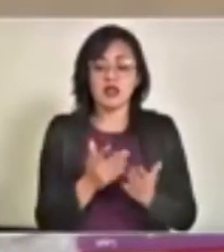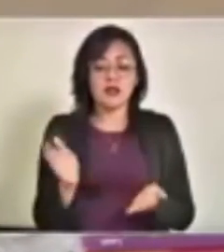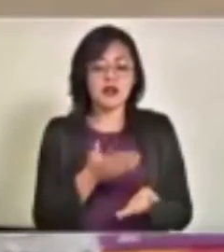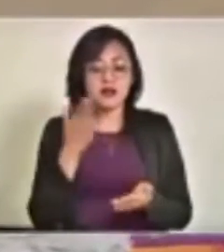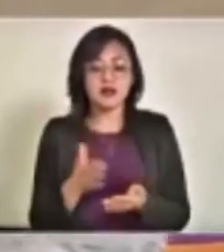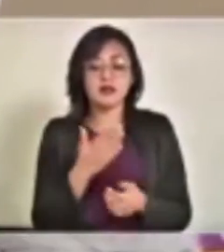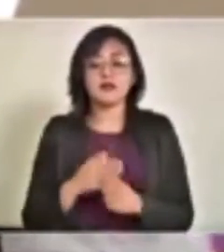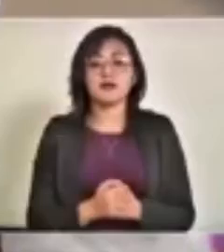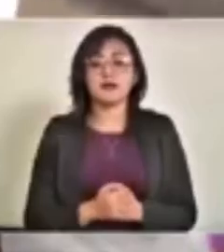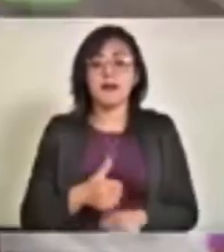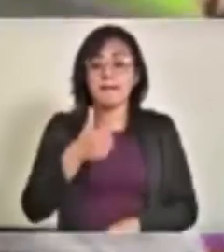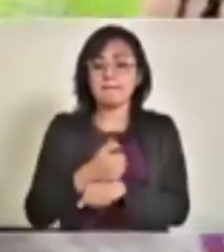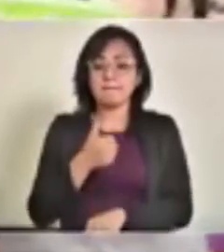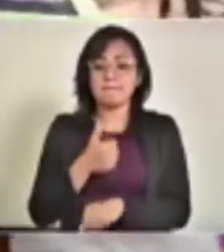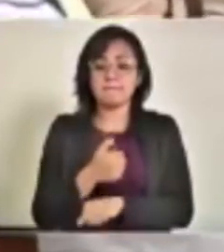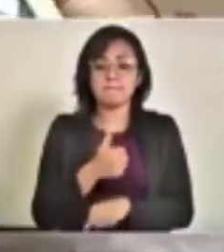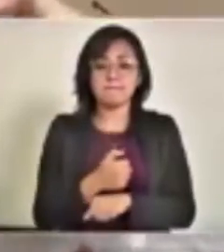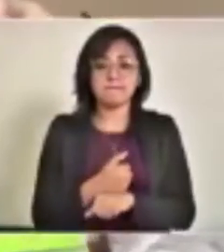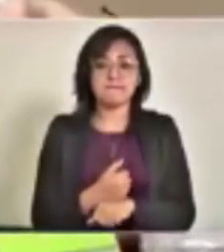de primaria.